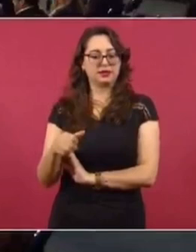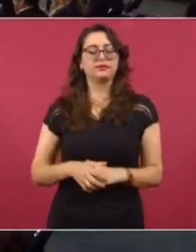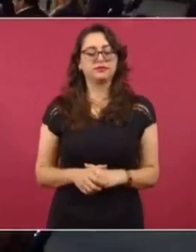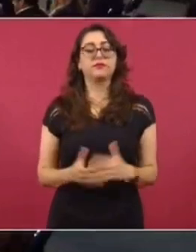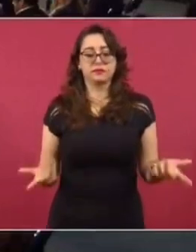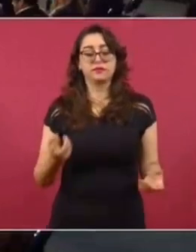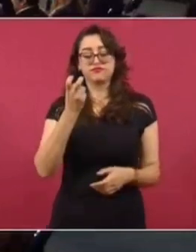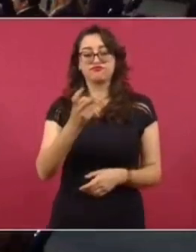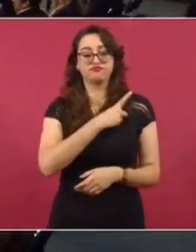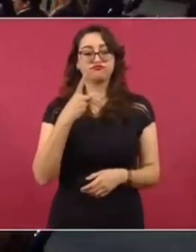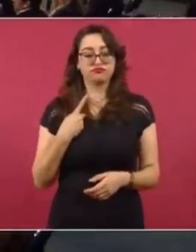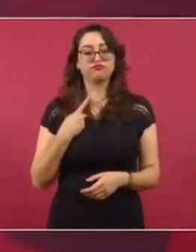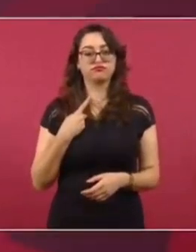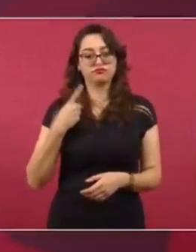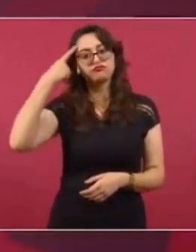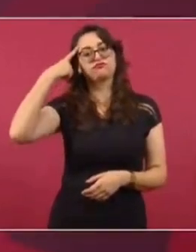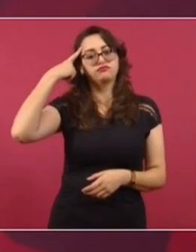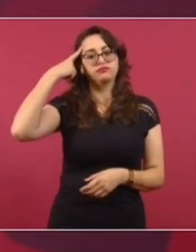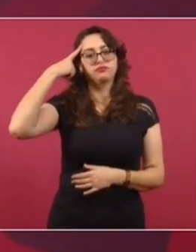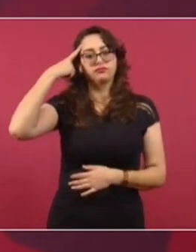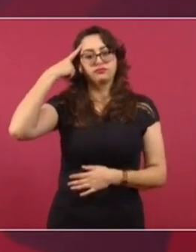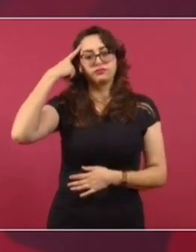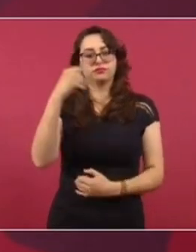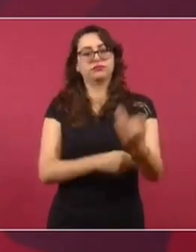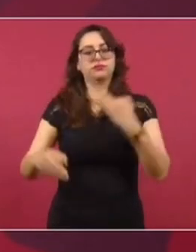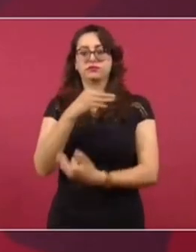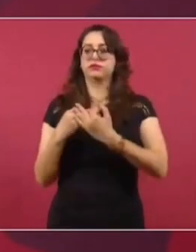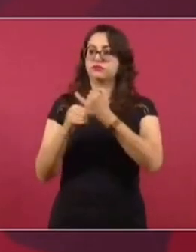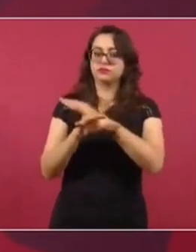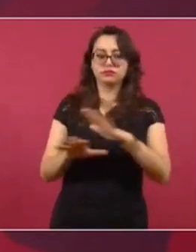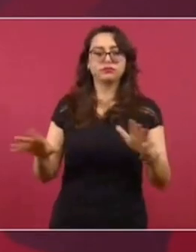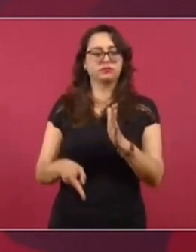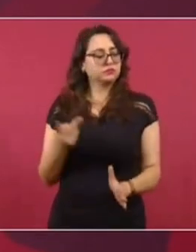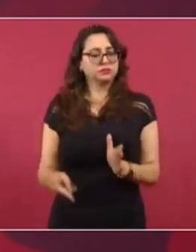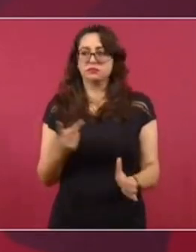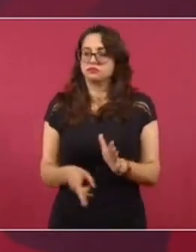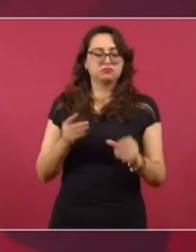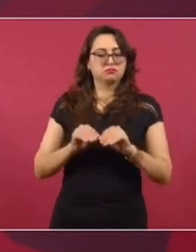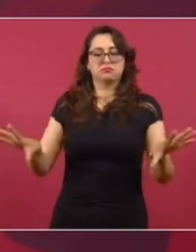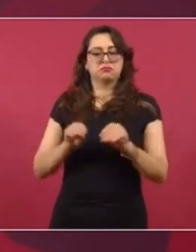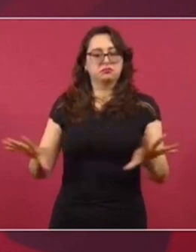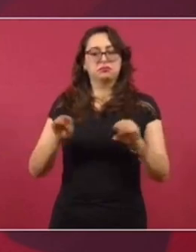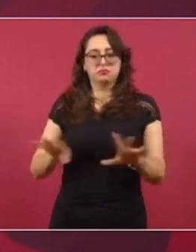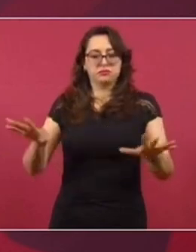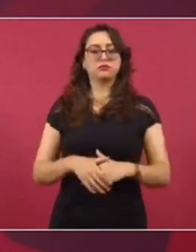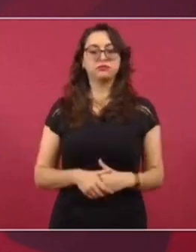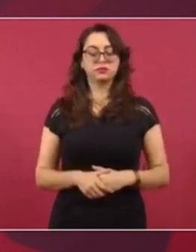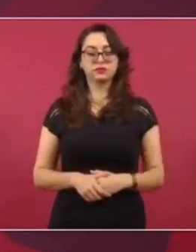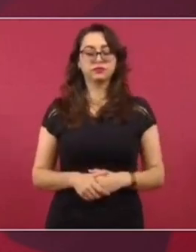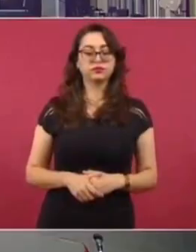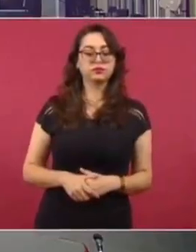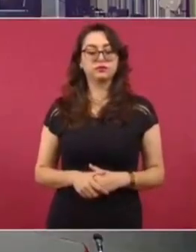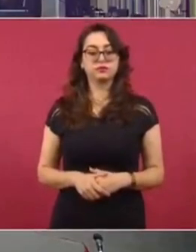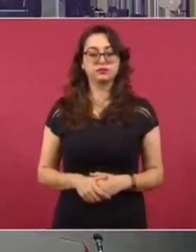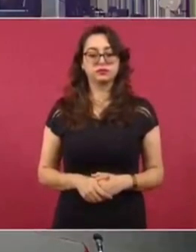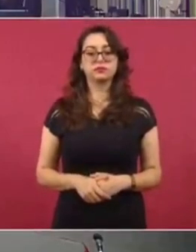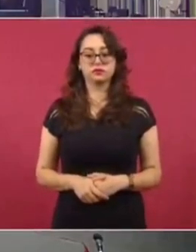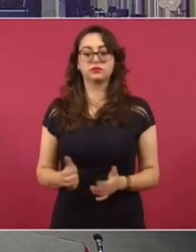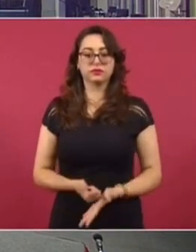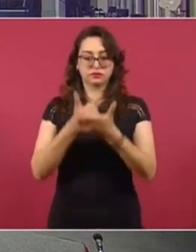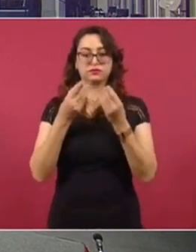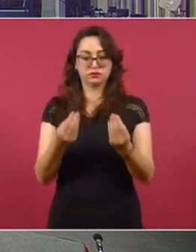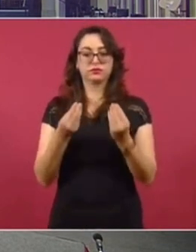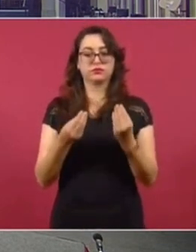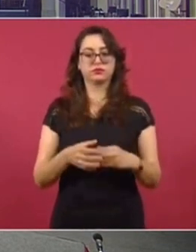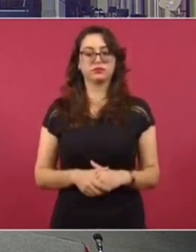Entonces, aquí, que se dé a conocer todo, todo, todo, y nos va a ayudar